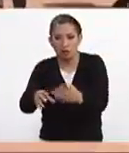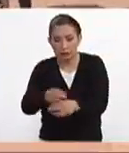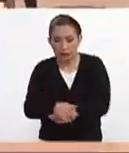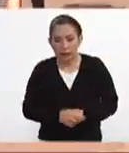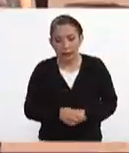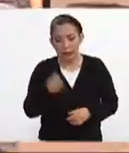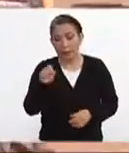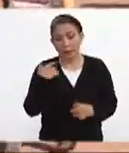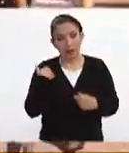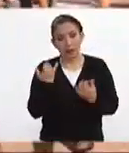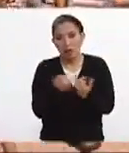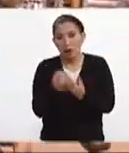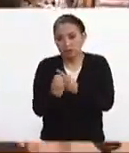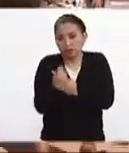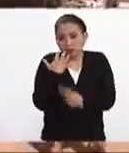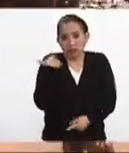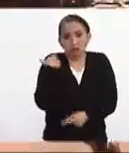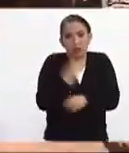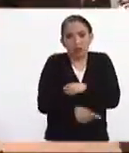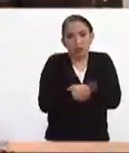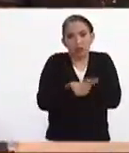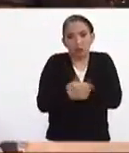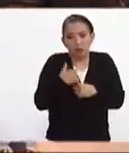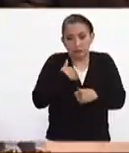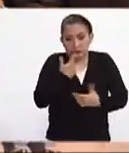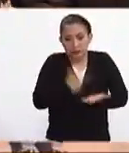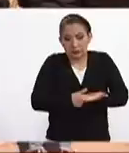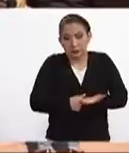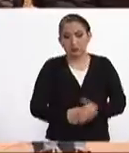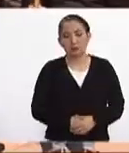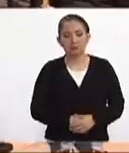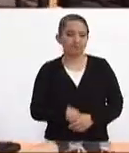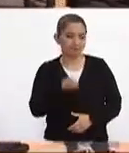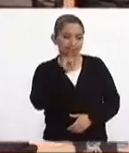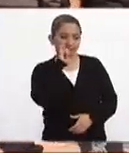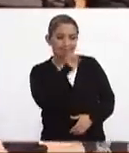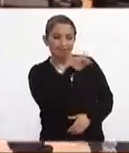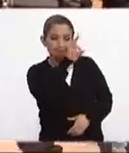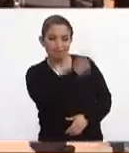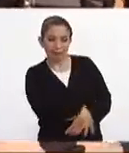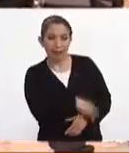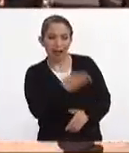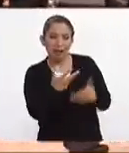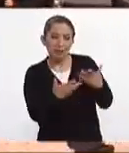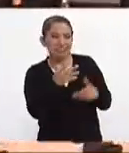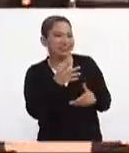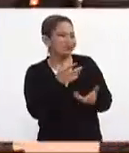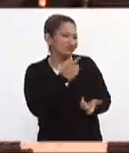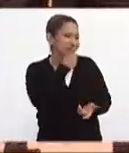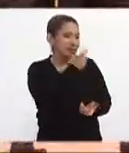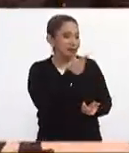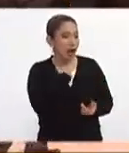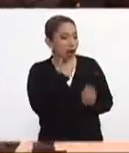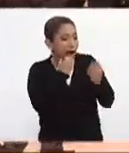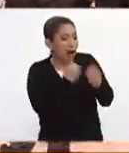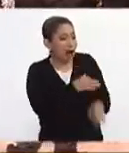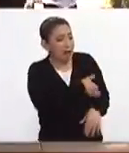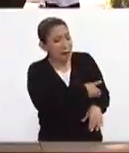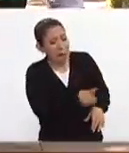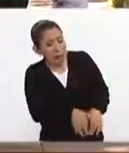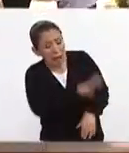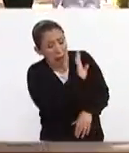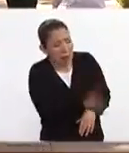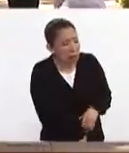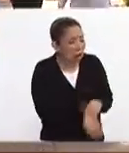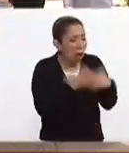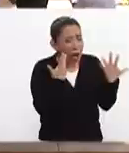afecta de igual manera a las personas así es por supuesto de pronto pareciera que solo la pérdida de la vida